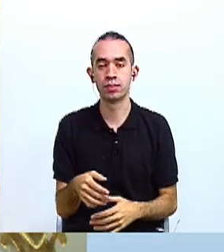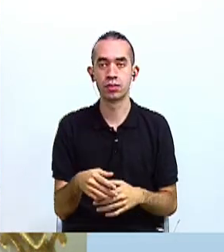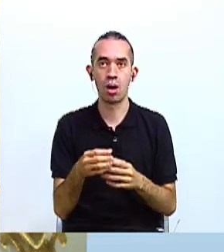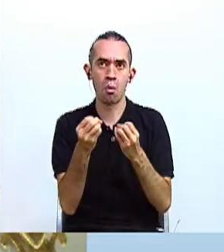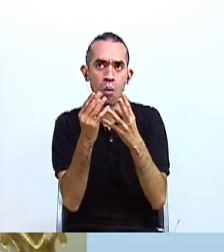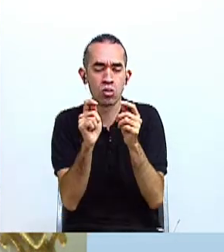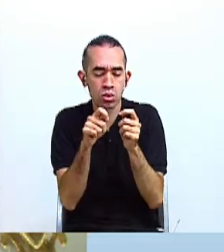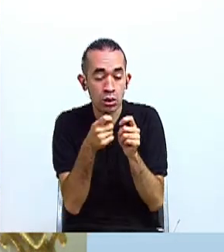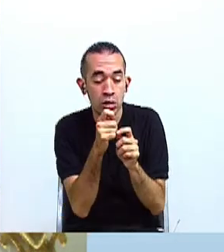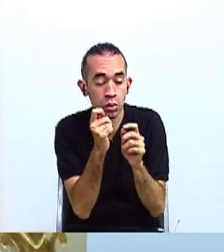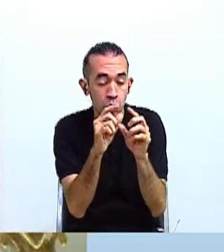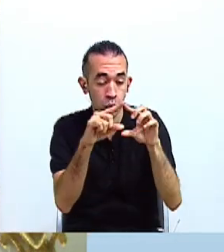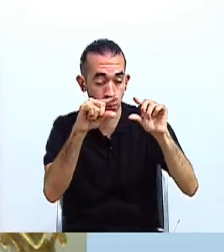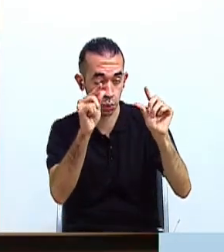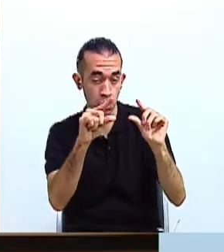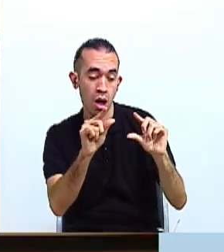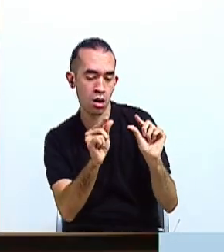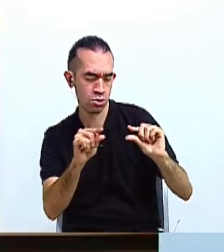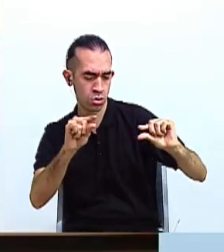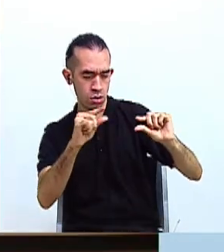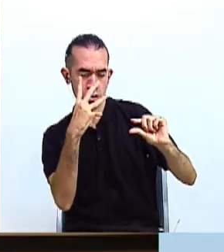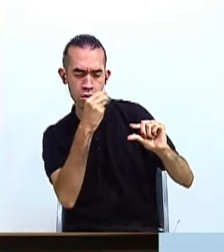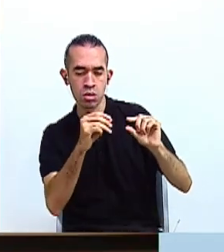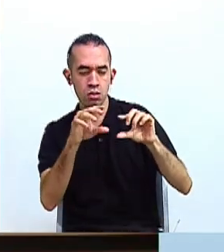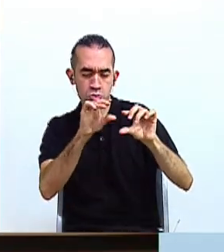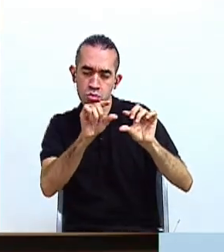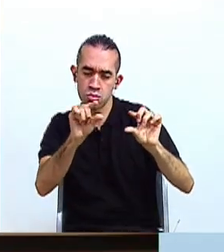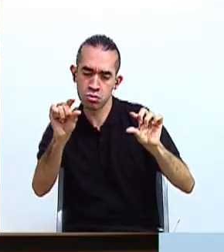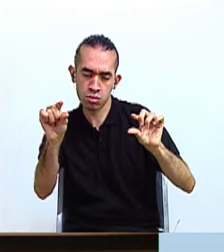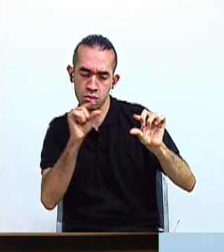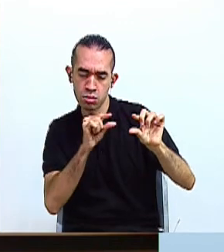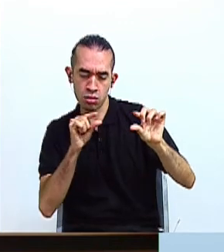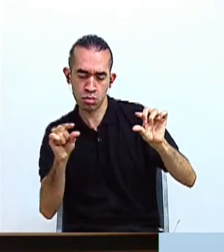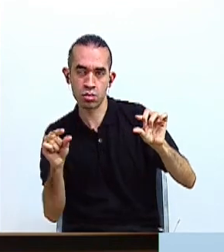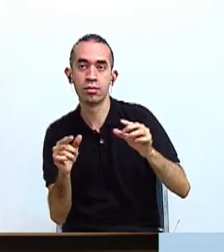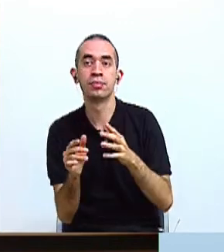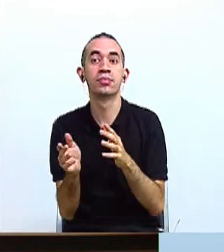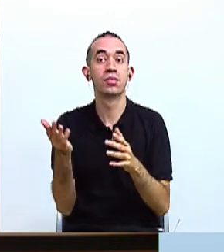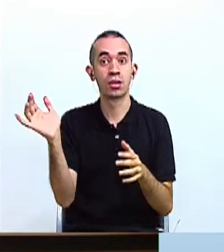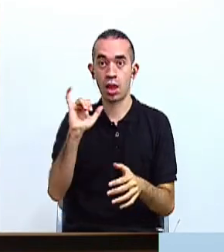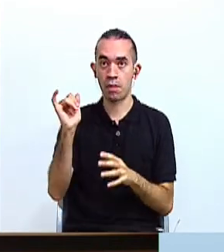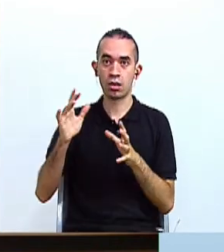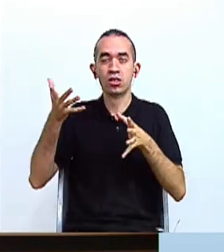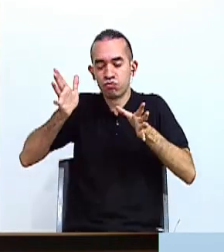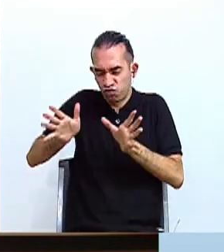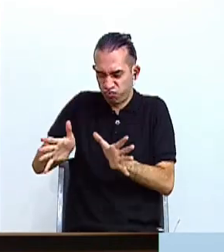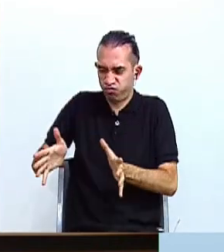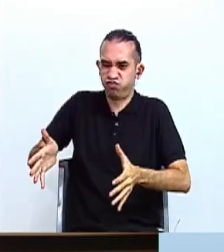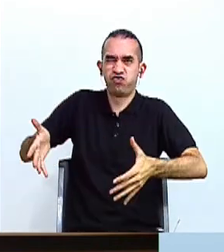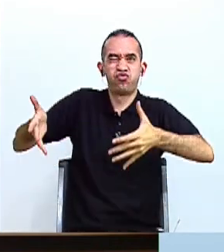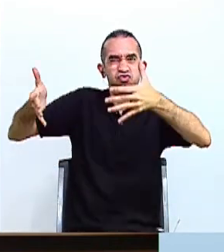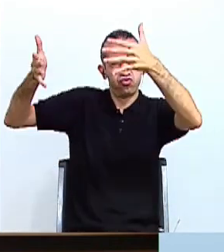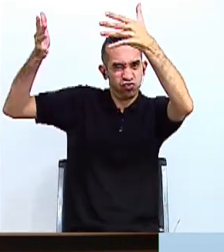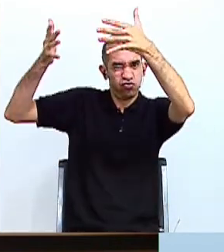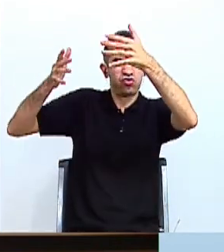extraordinaria por nuestros aborígenes. Tenemos también el Museo de Jade, patrocinado por el Instituto Nacional de